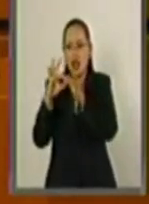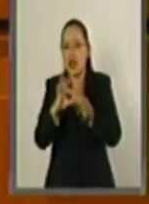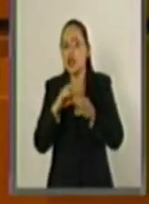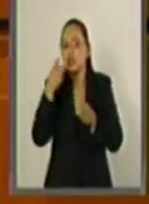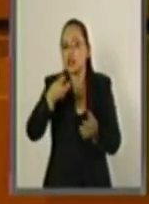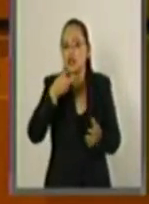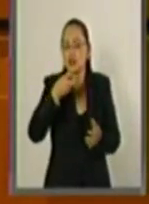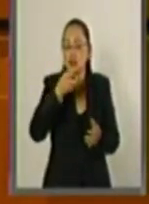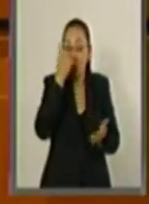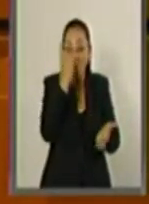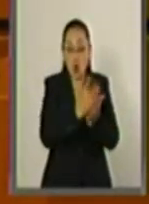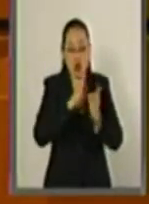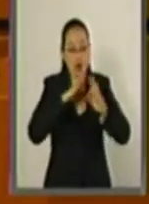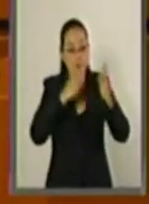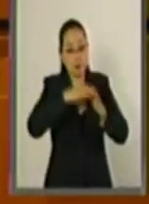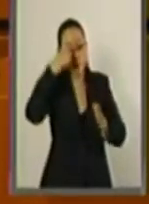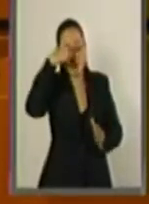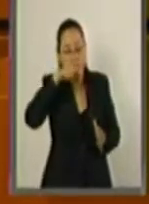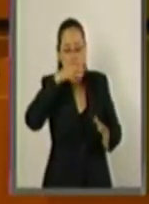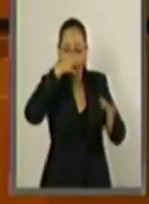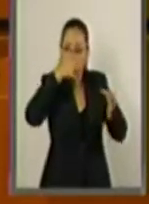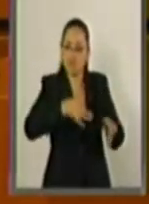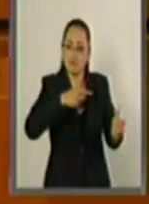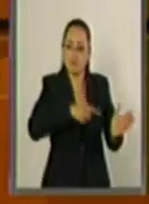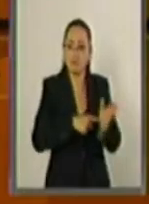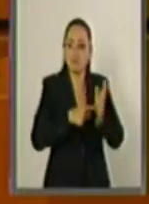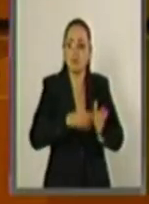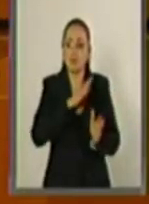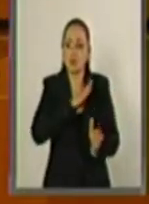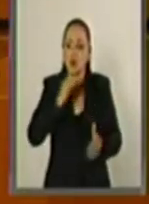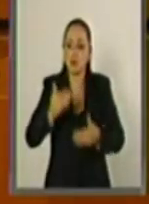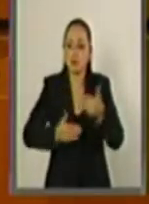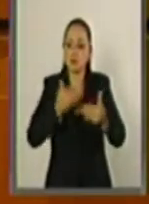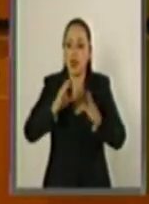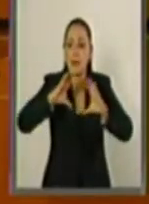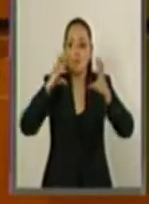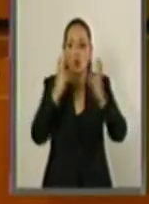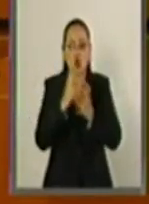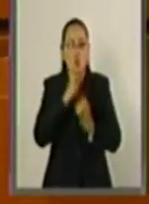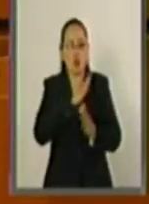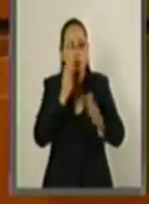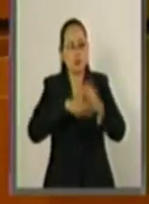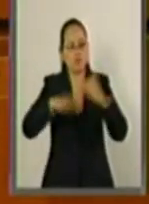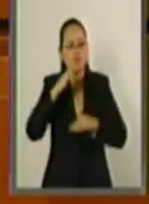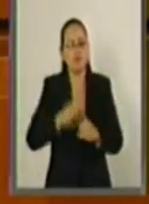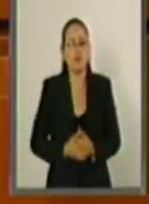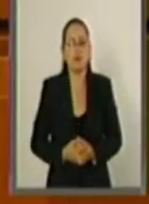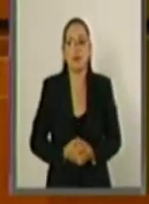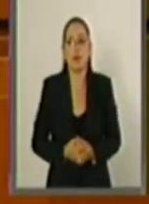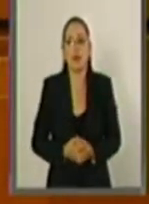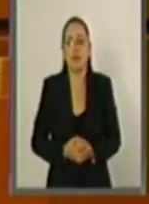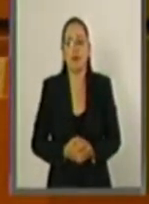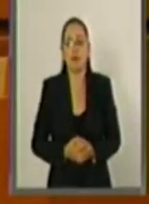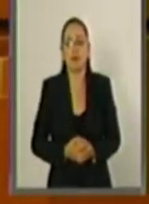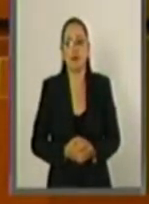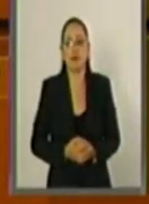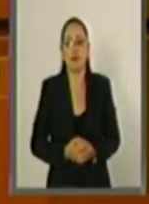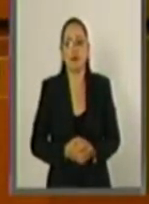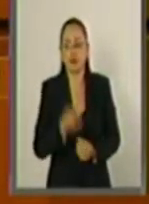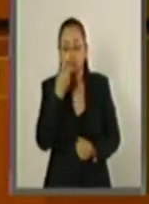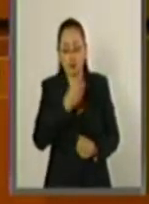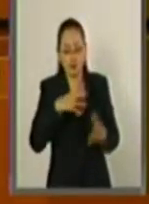son la única posibilidad real de sacar adelante al planeta. En este contexto de esfuerzos